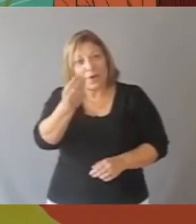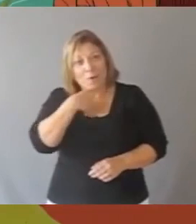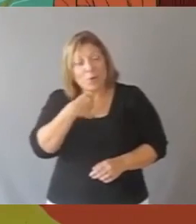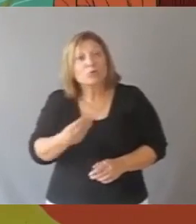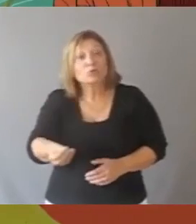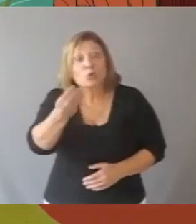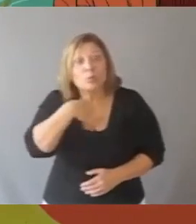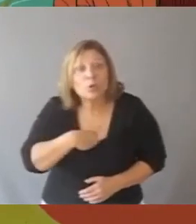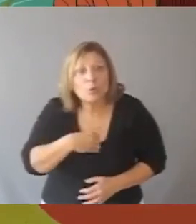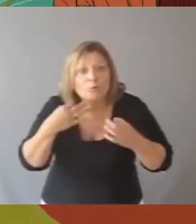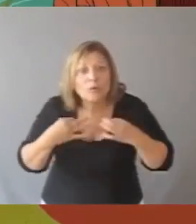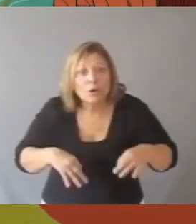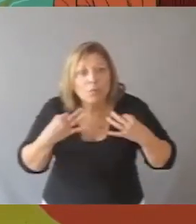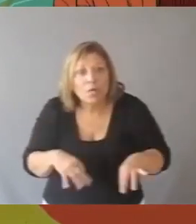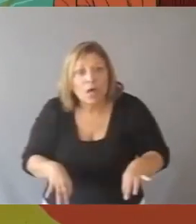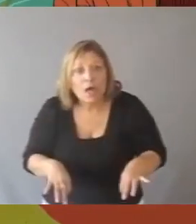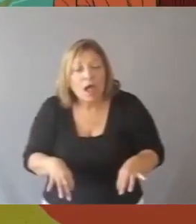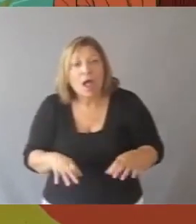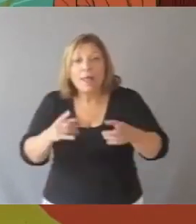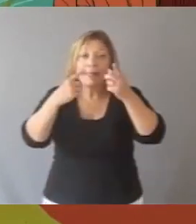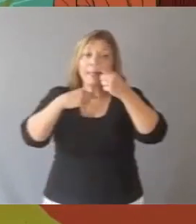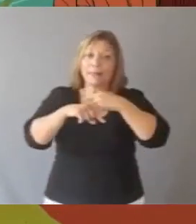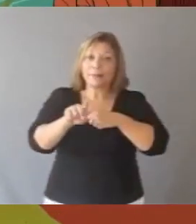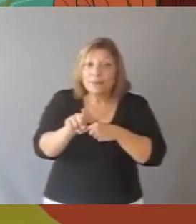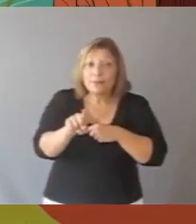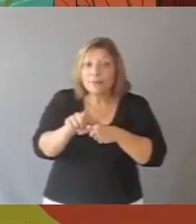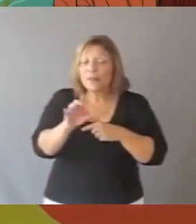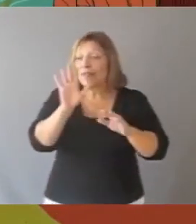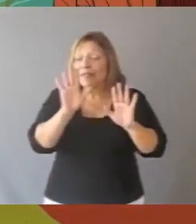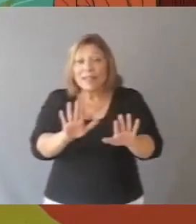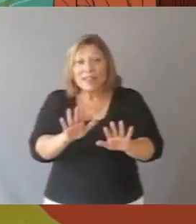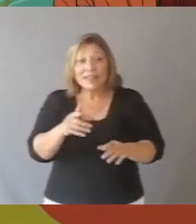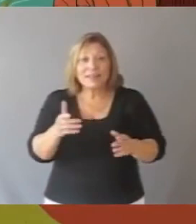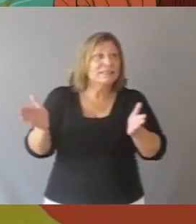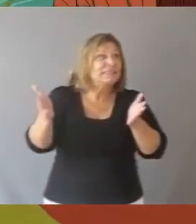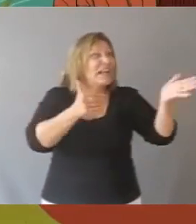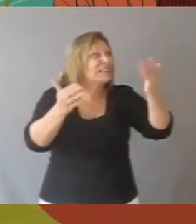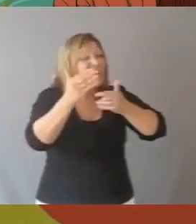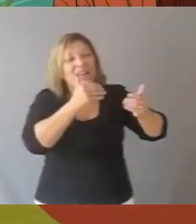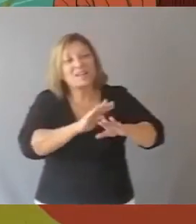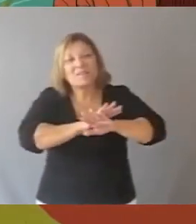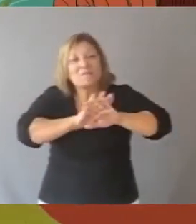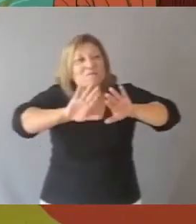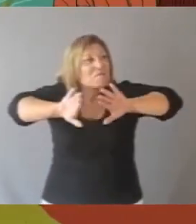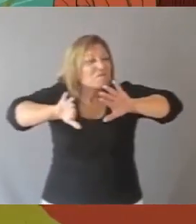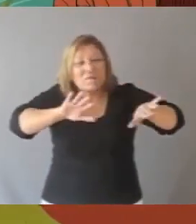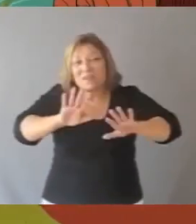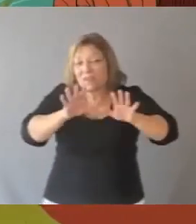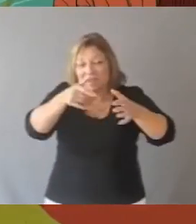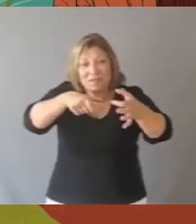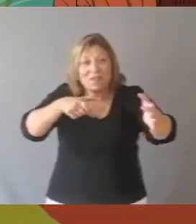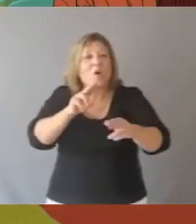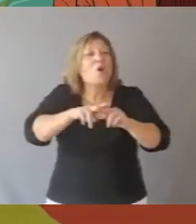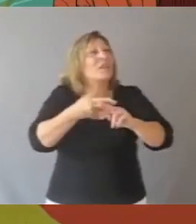iba a comer y se lo ha comido. Los yacarés sacaron el resto del dique, que para nada servía ya, puesto que ningún